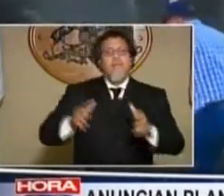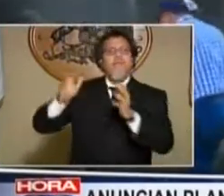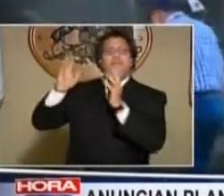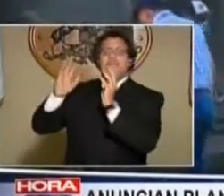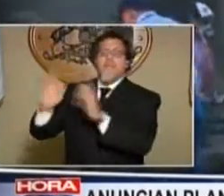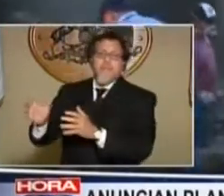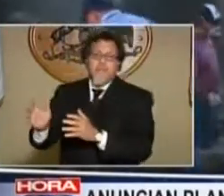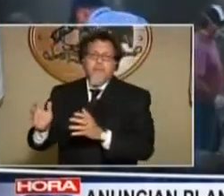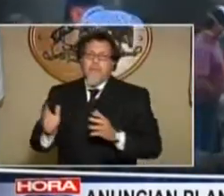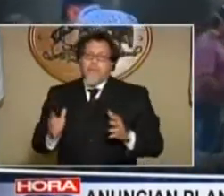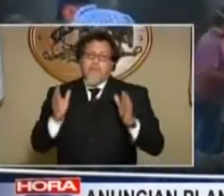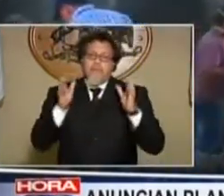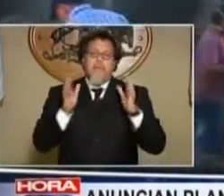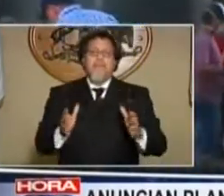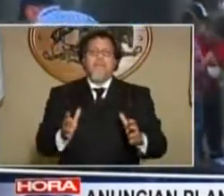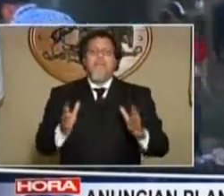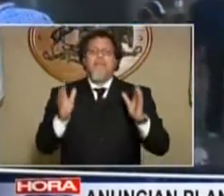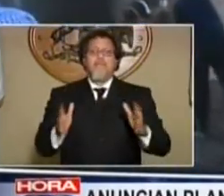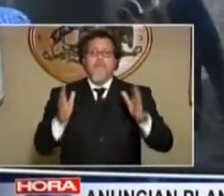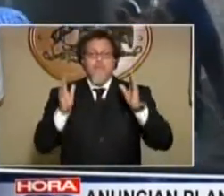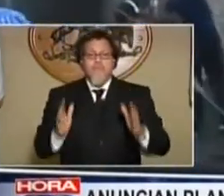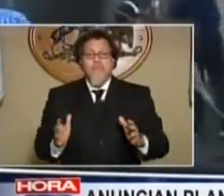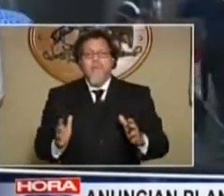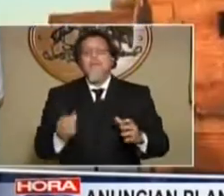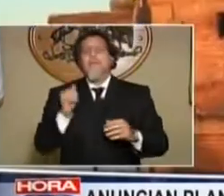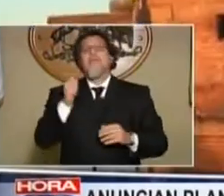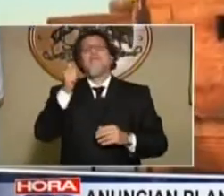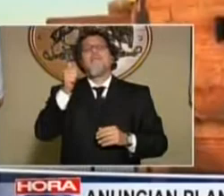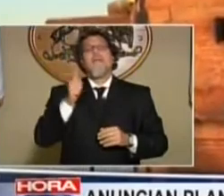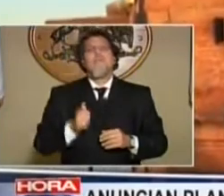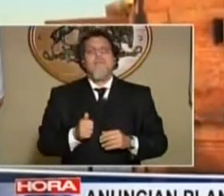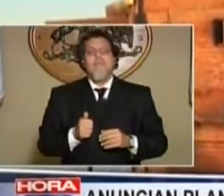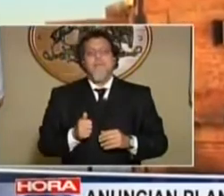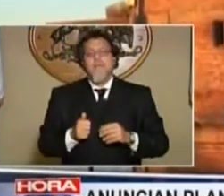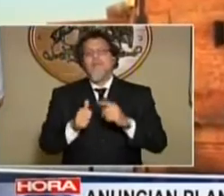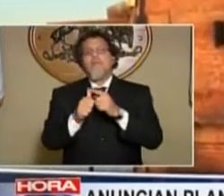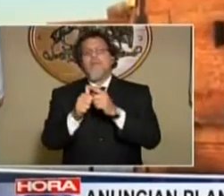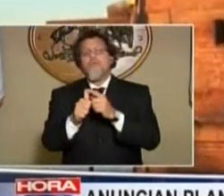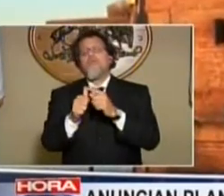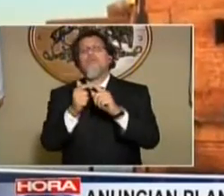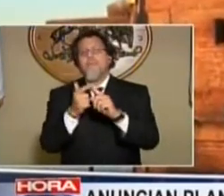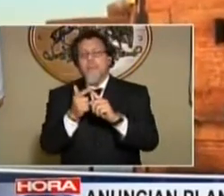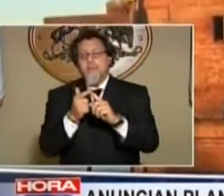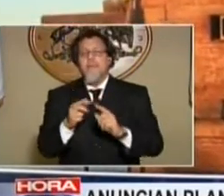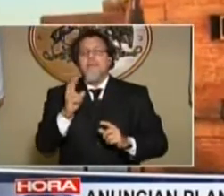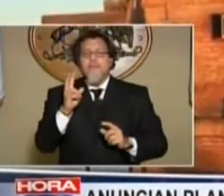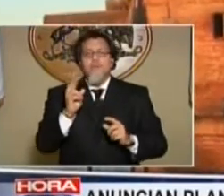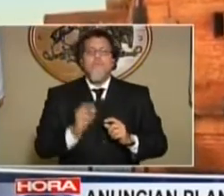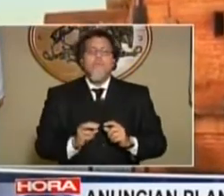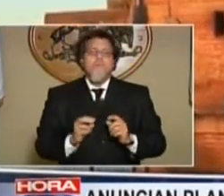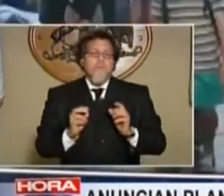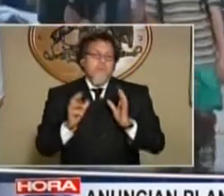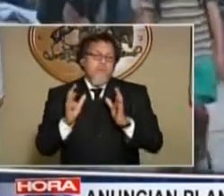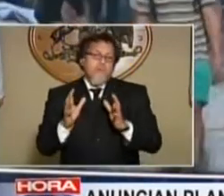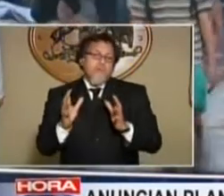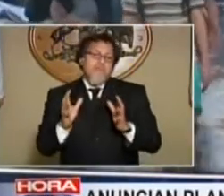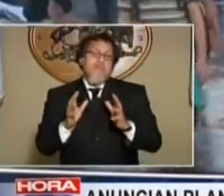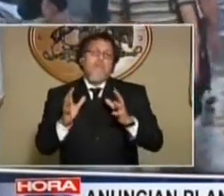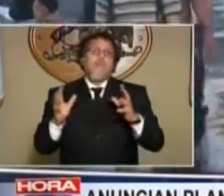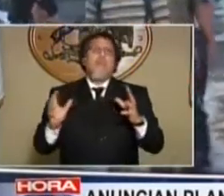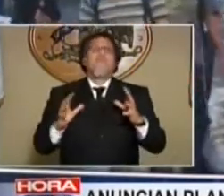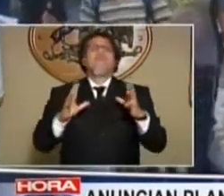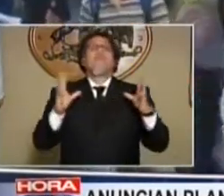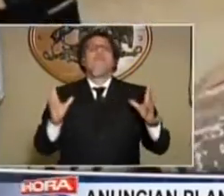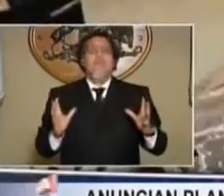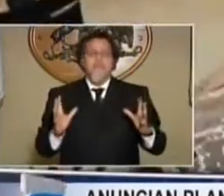del día a día. Y lo mismo para el intendente. Creo que tiene que haber una persona de dedicación exclusiva y más importante, con atribuciones y poderes. Segundo, yo